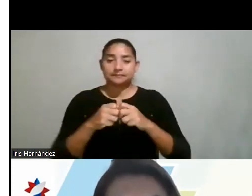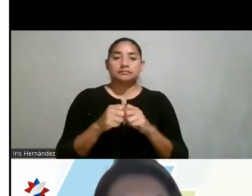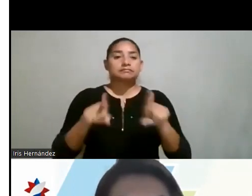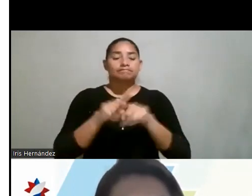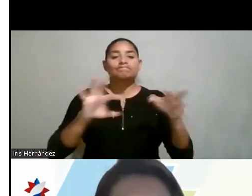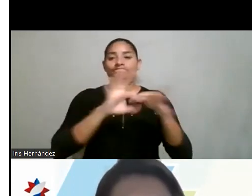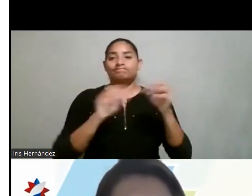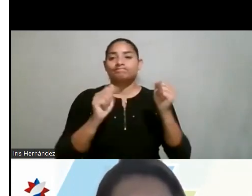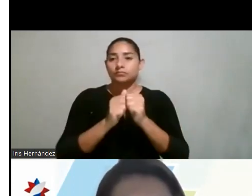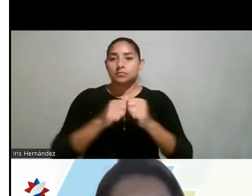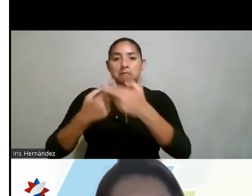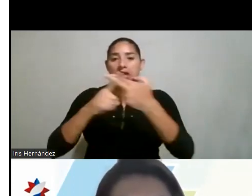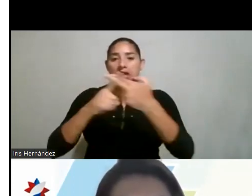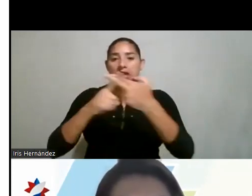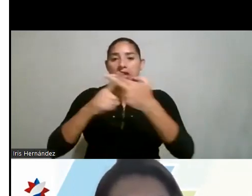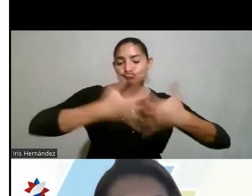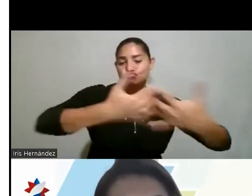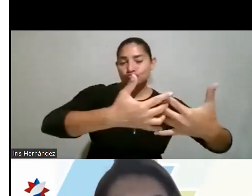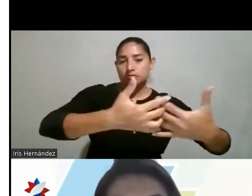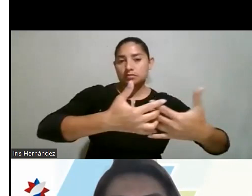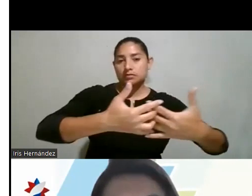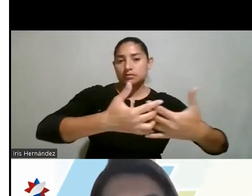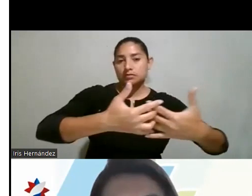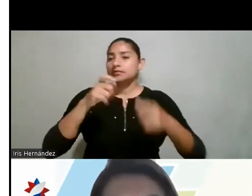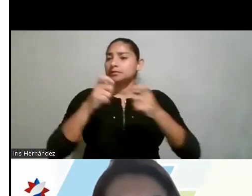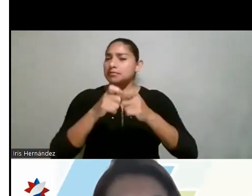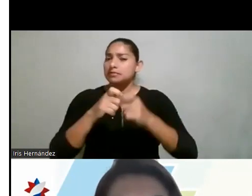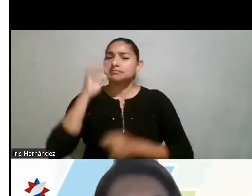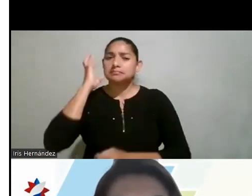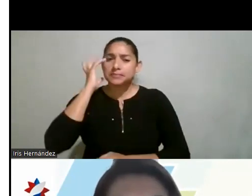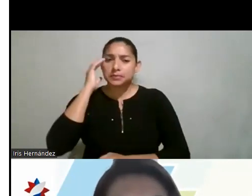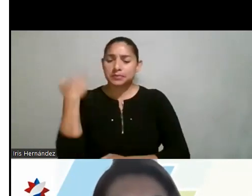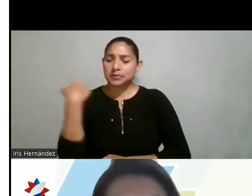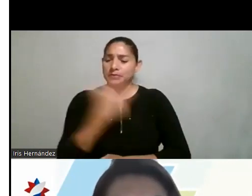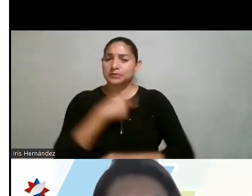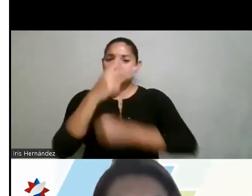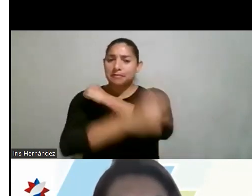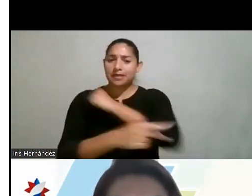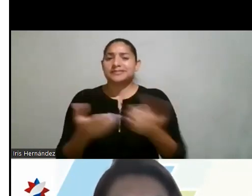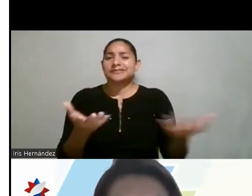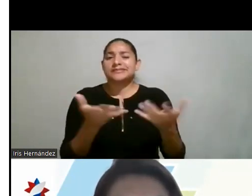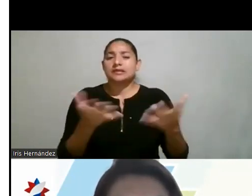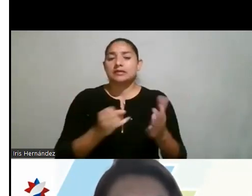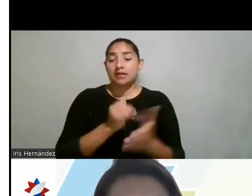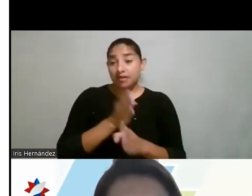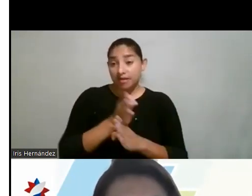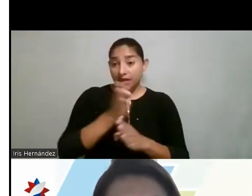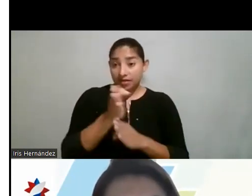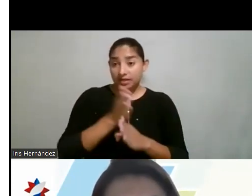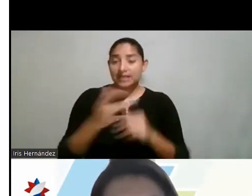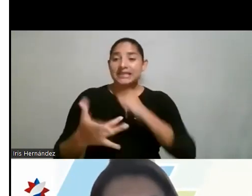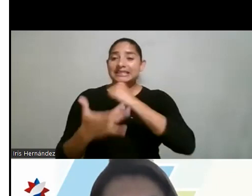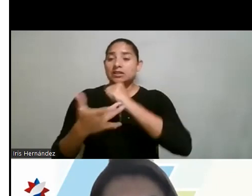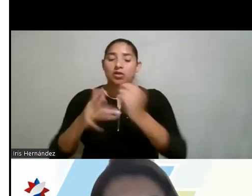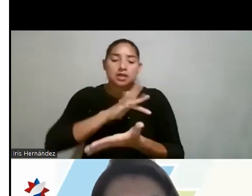cosas relacionadas con mantenimiento industrial. Y una de las cosas más preocupantes para nuestro país es que las carreras relacionadas con tecnologías